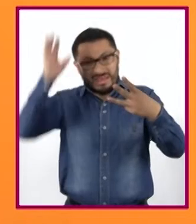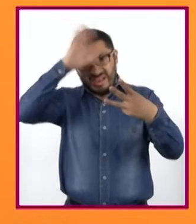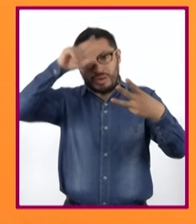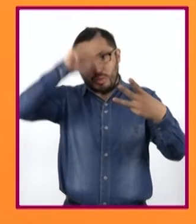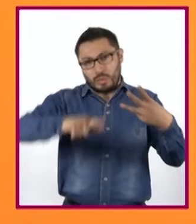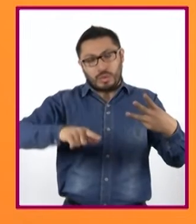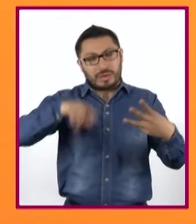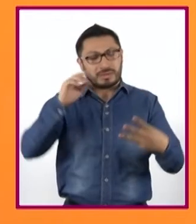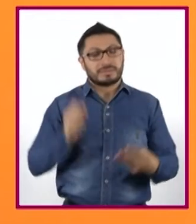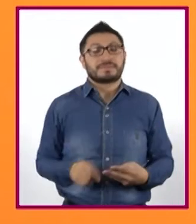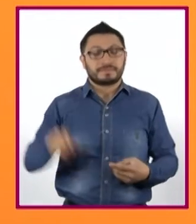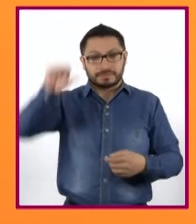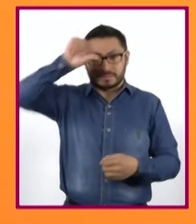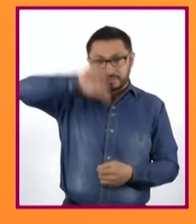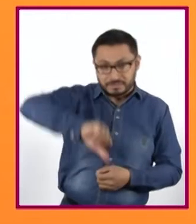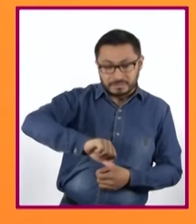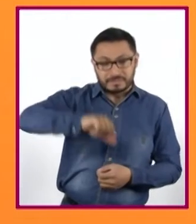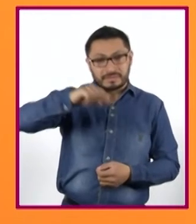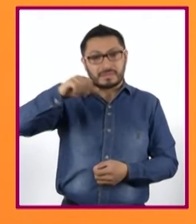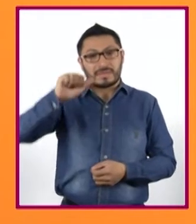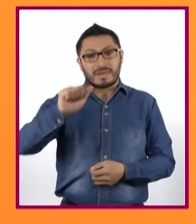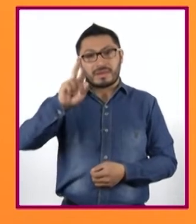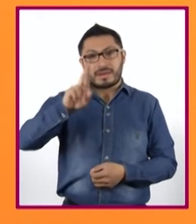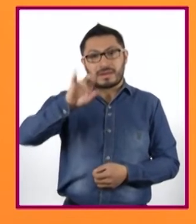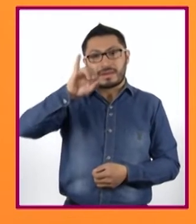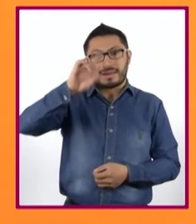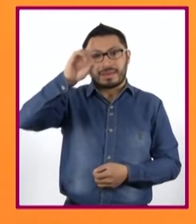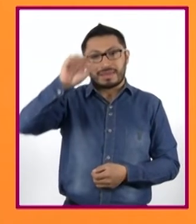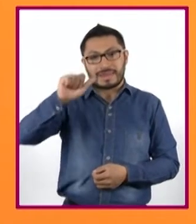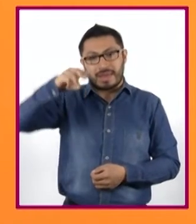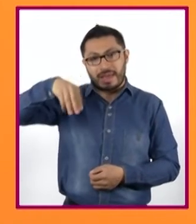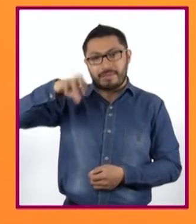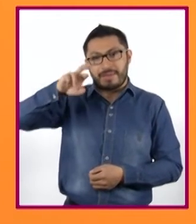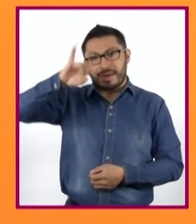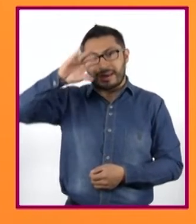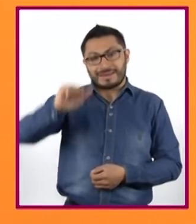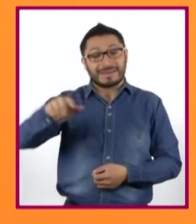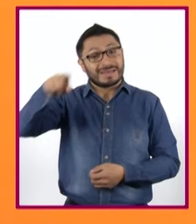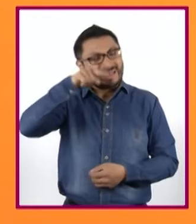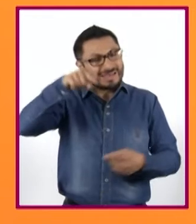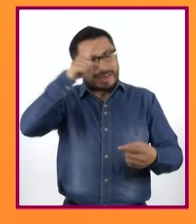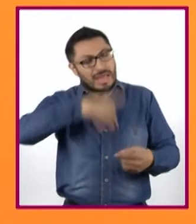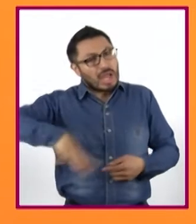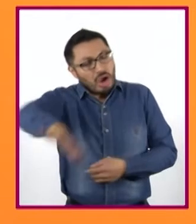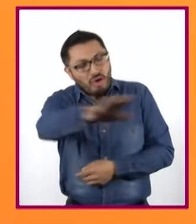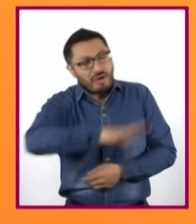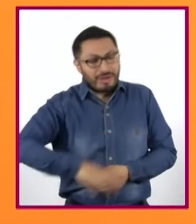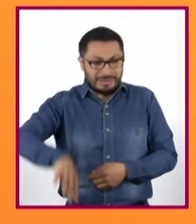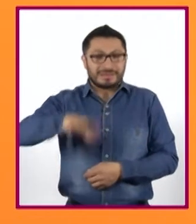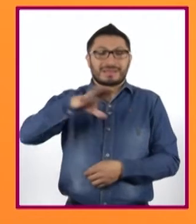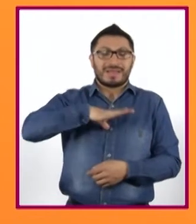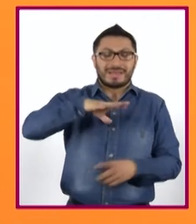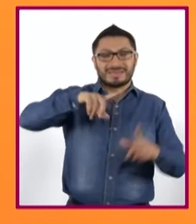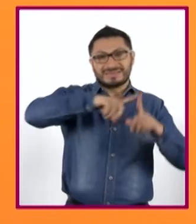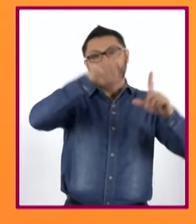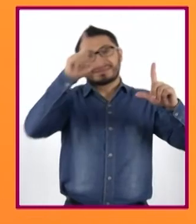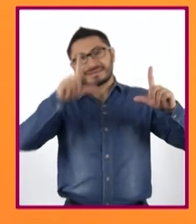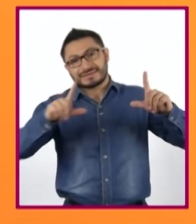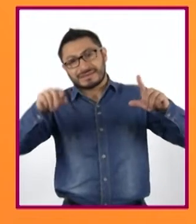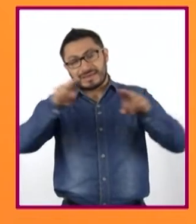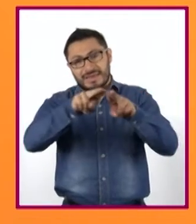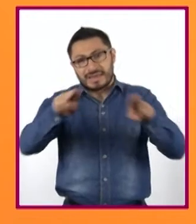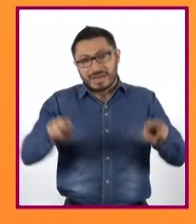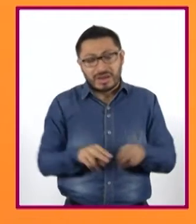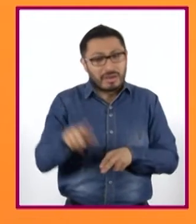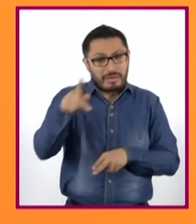El día de hoy abordaremos Aridoamérica. Esta área no solo abarcaba el territorio nacional, sino que